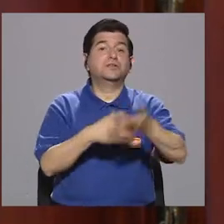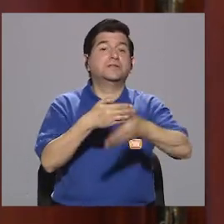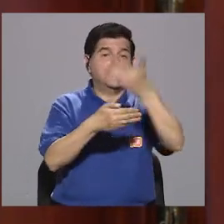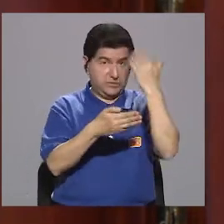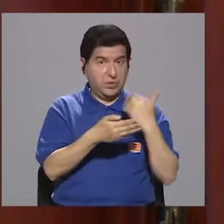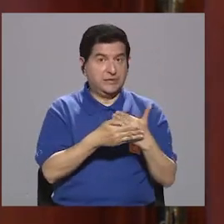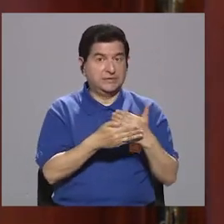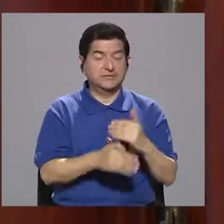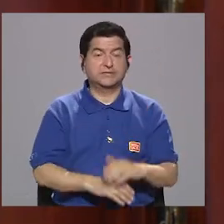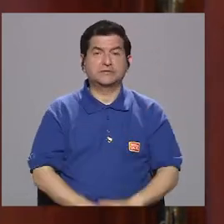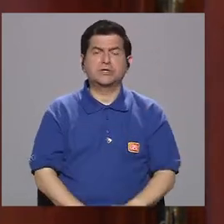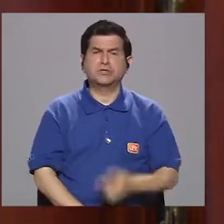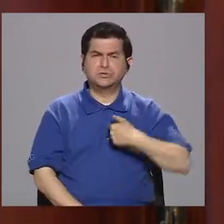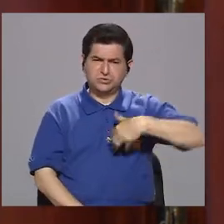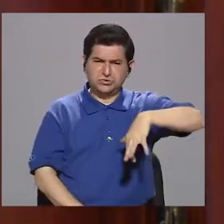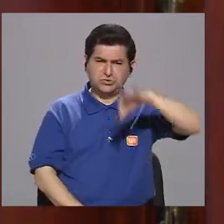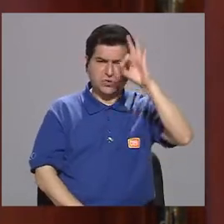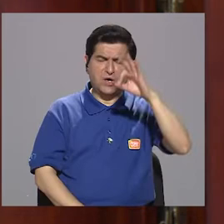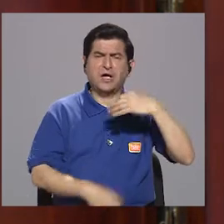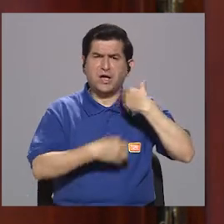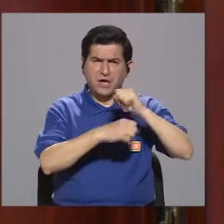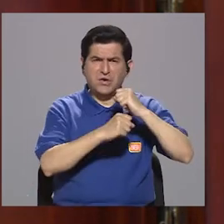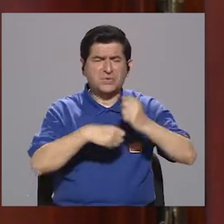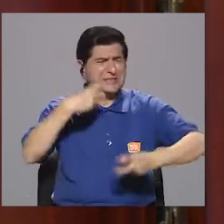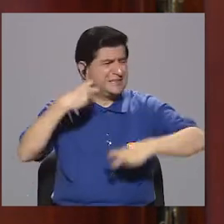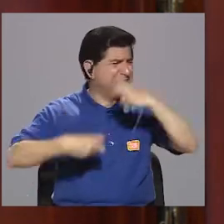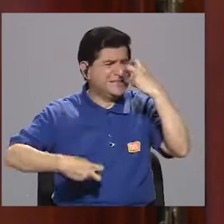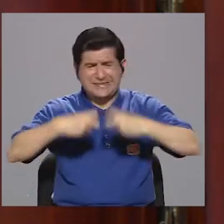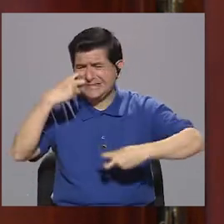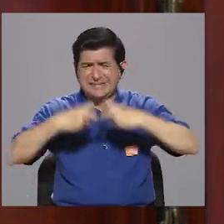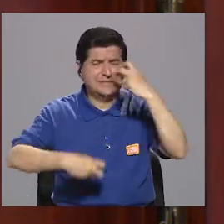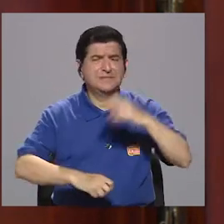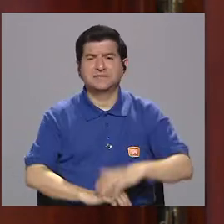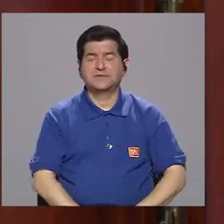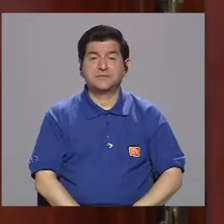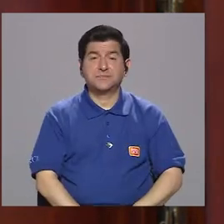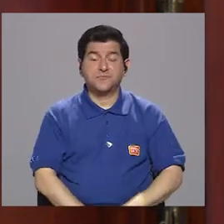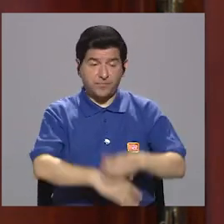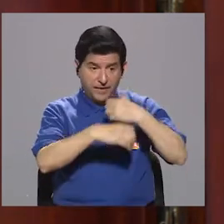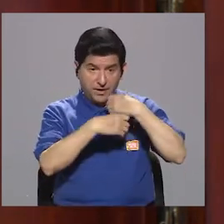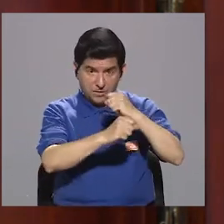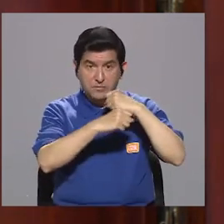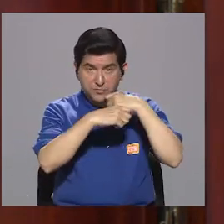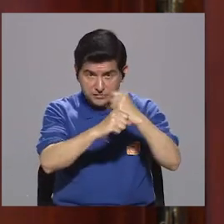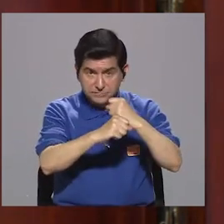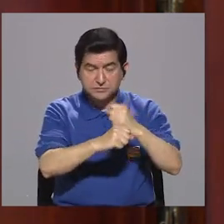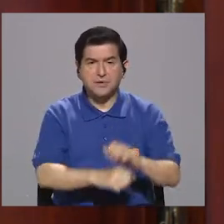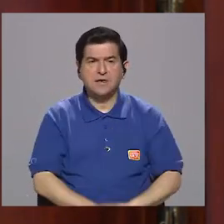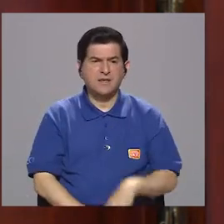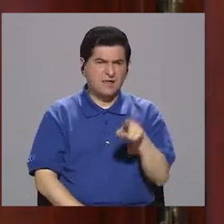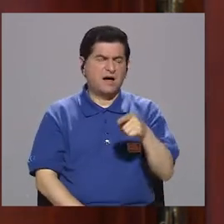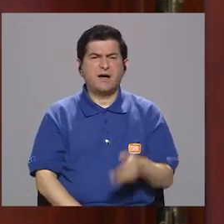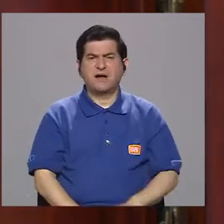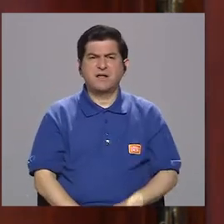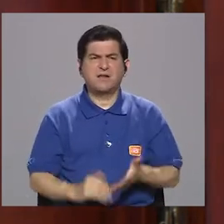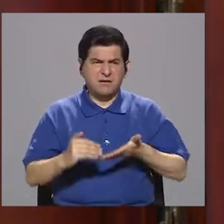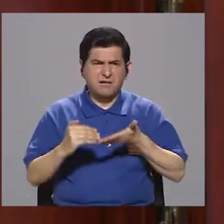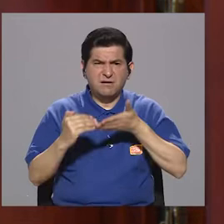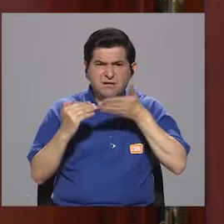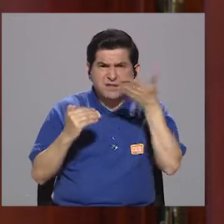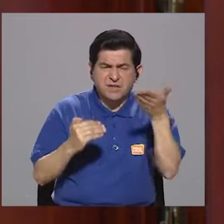acaba de decir, me encontré una municipalidad en crisis, una municipalidad que hacía las cosas